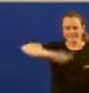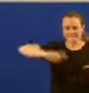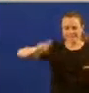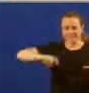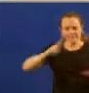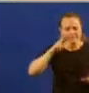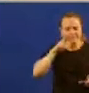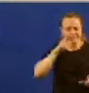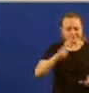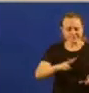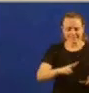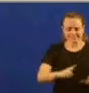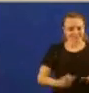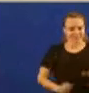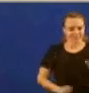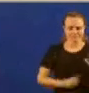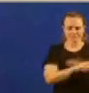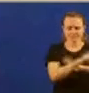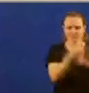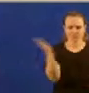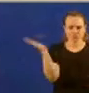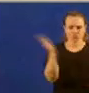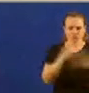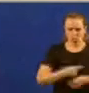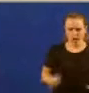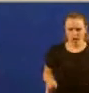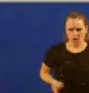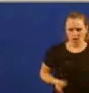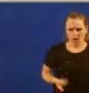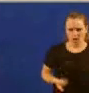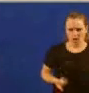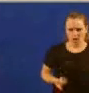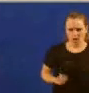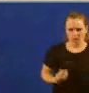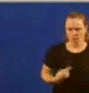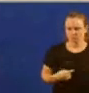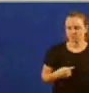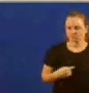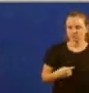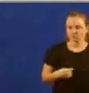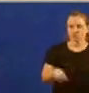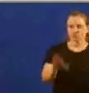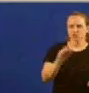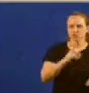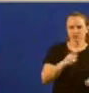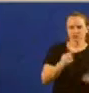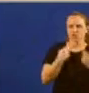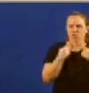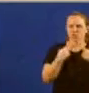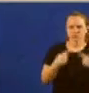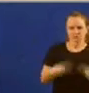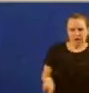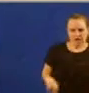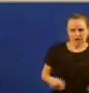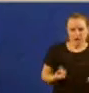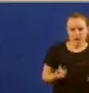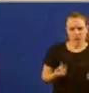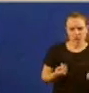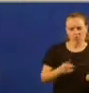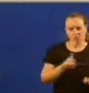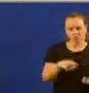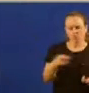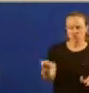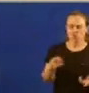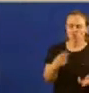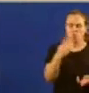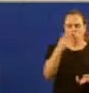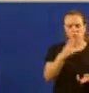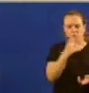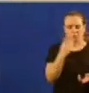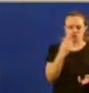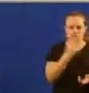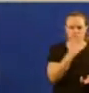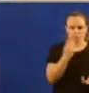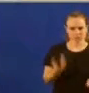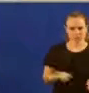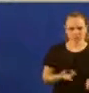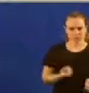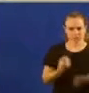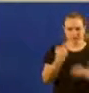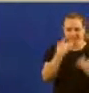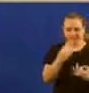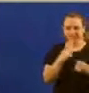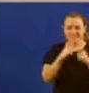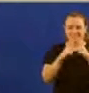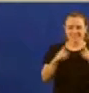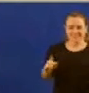experto en tomar a parte polo todo, en vender atrasos e fracasos como novas promesas. Fíxese, o seu goberno só